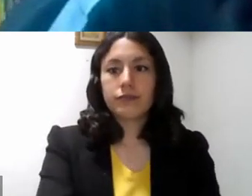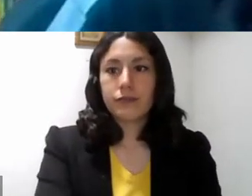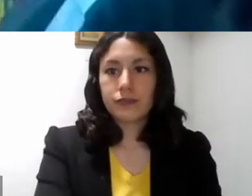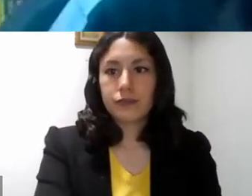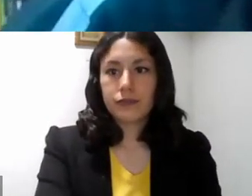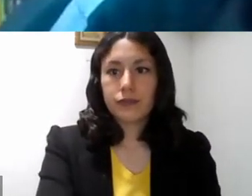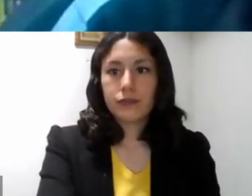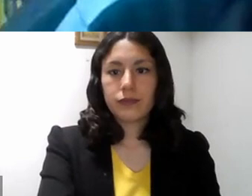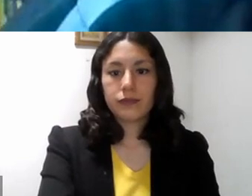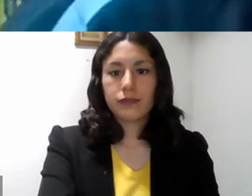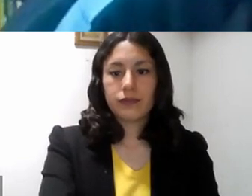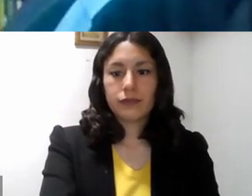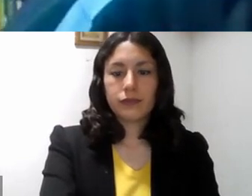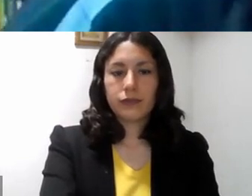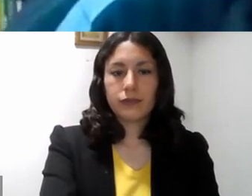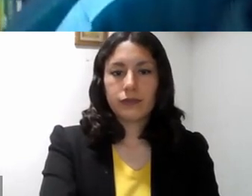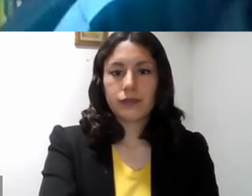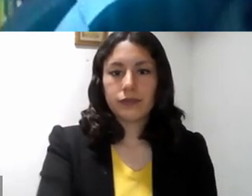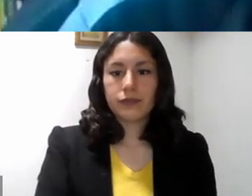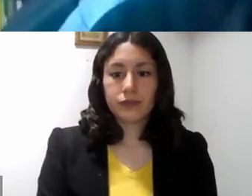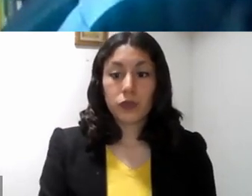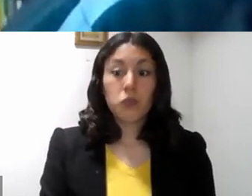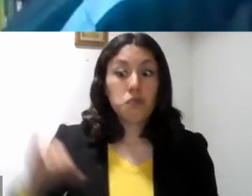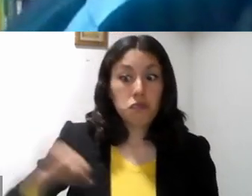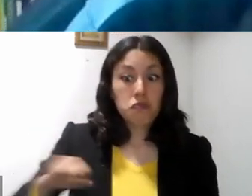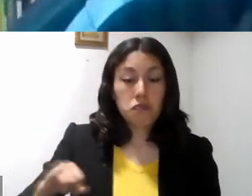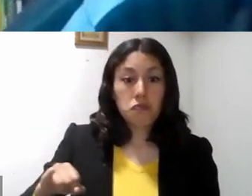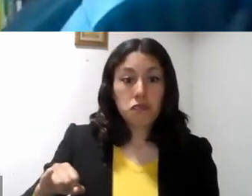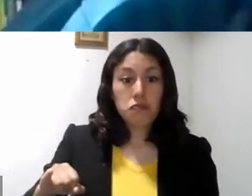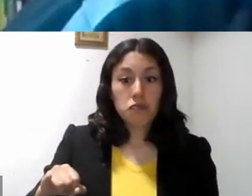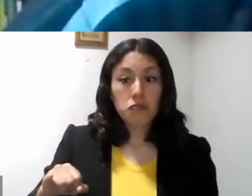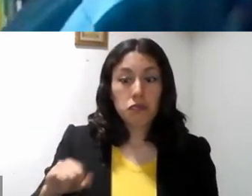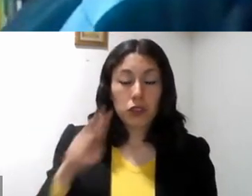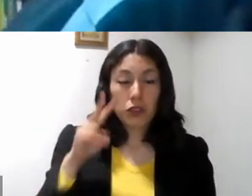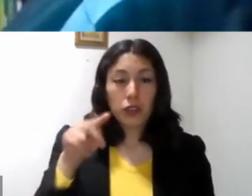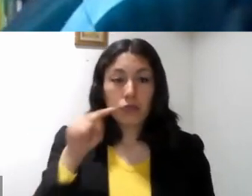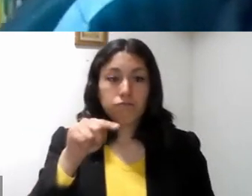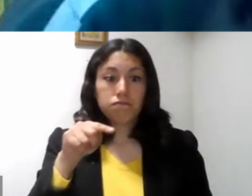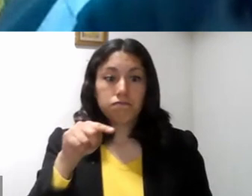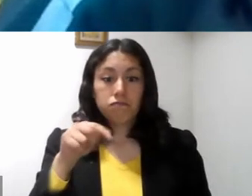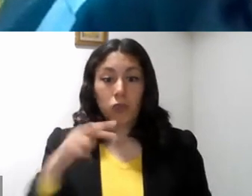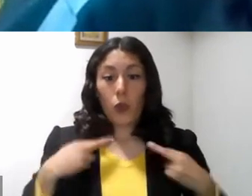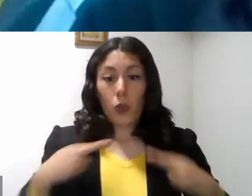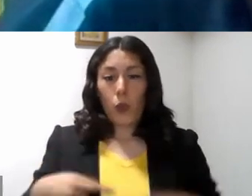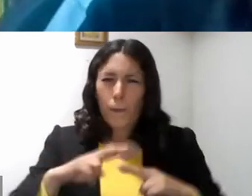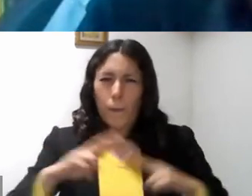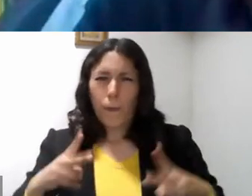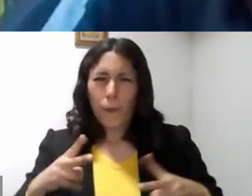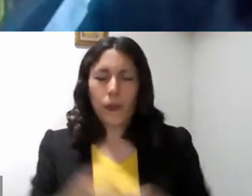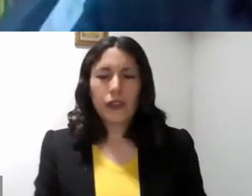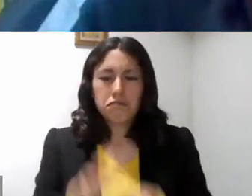pinta a este hijo así con sus vestiduras rotas, descalzo de un pie, simbolizando como esa esclavitud en que se